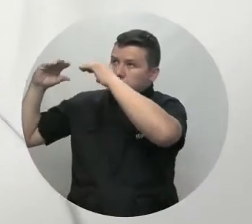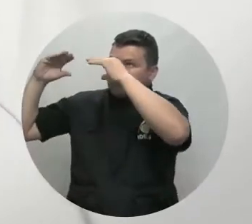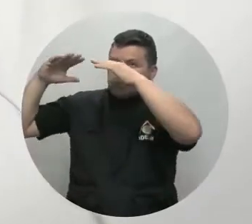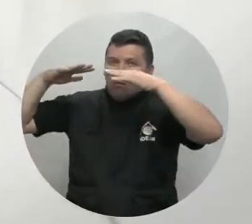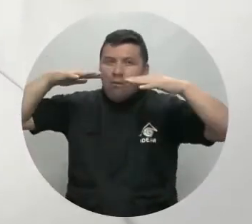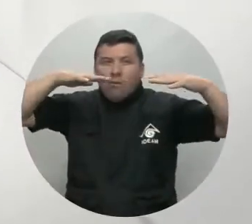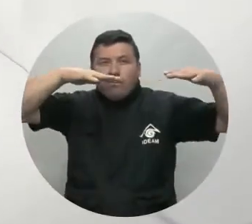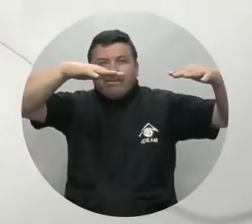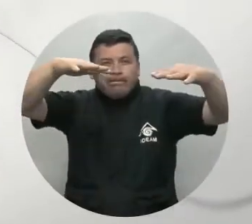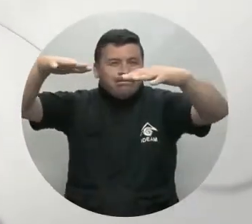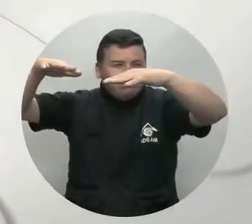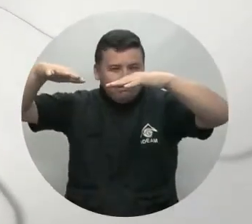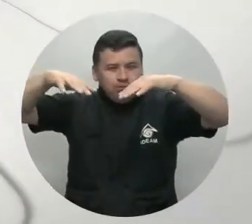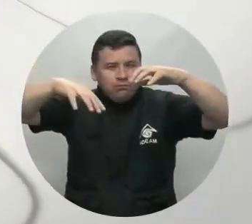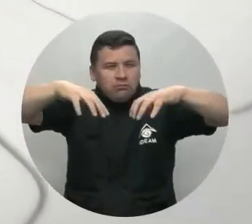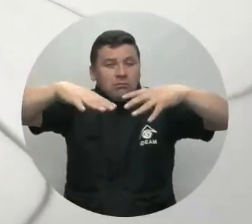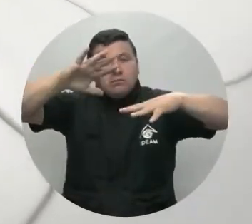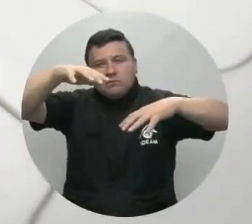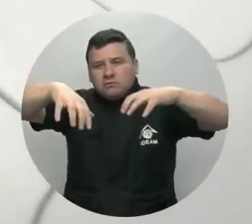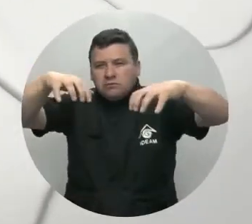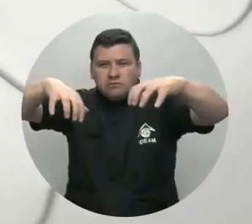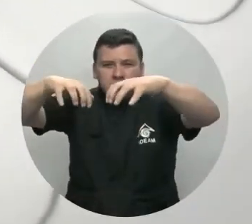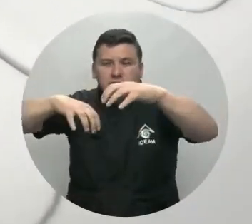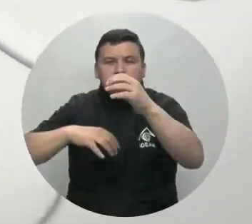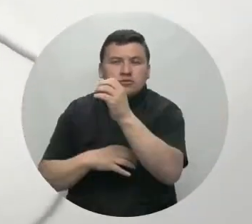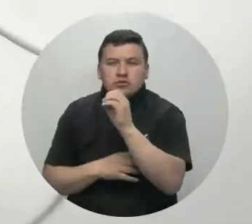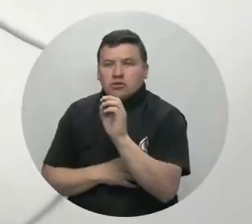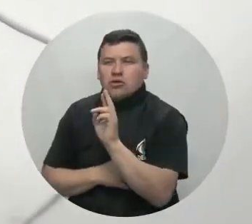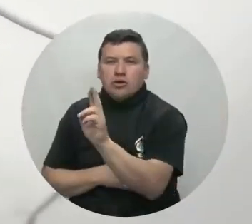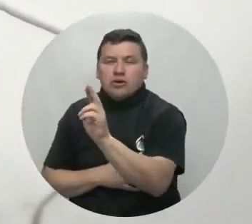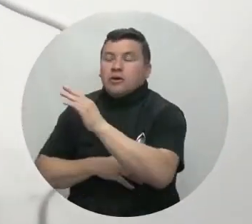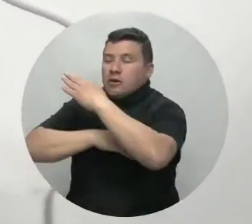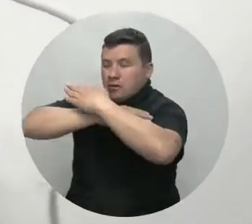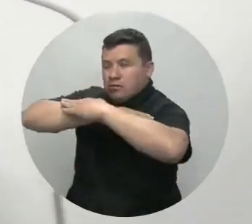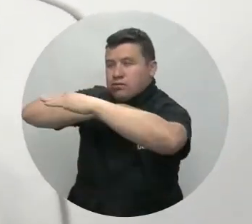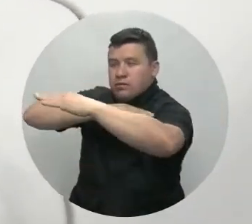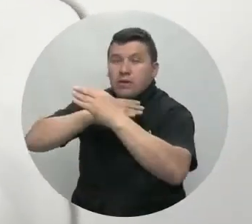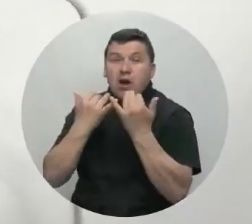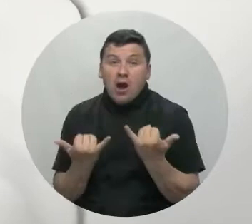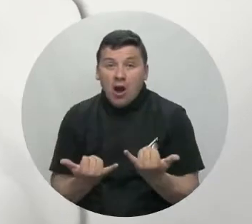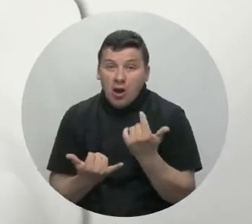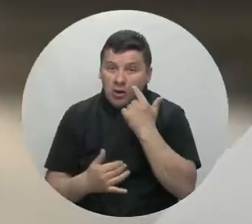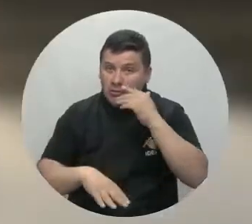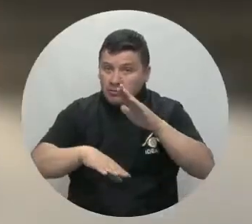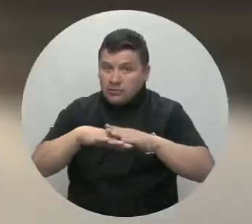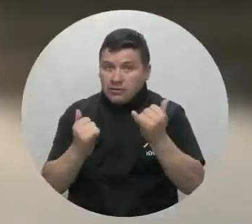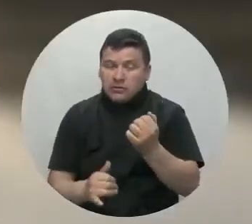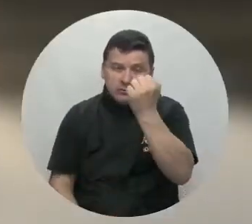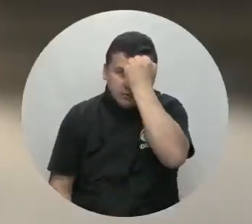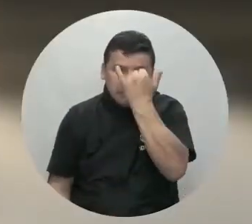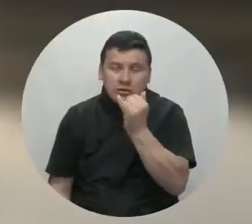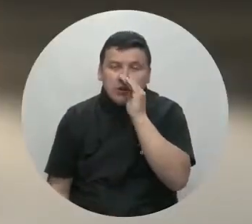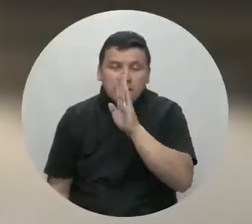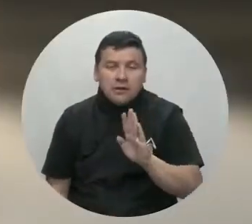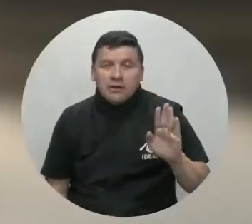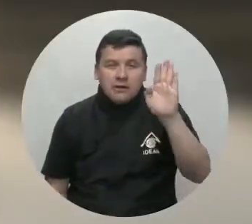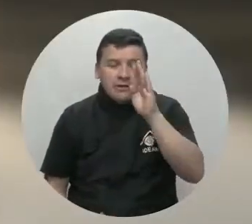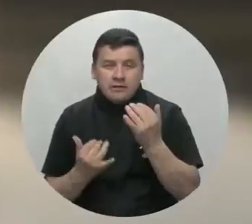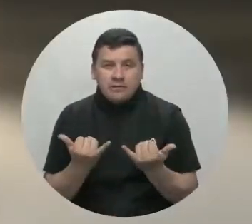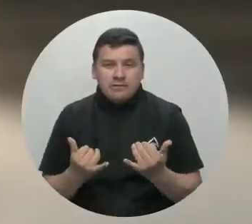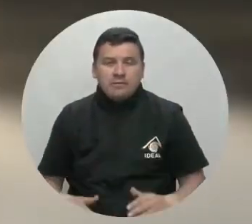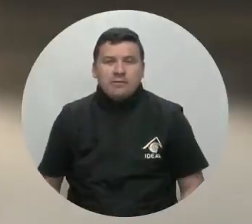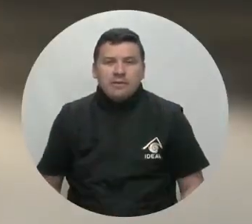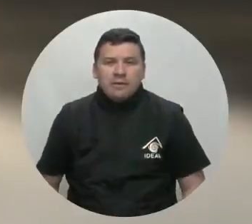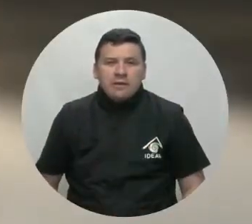nubes sobre el área metropolitana, con lluvia ligera sobre el oriente de la ciudad y la sabana. Ahora, mucha atención a las principales